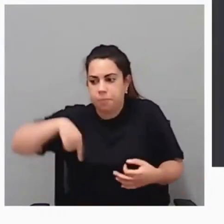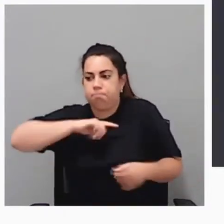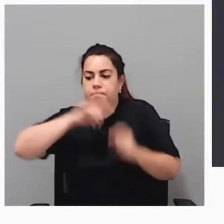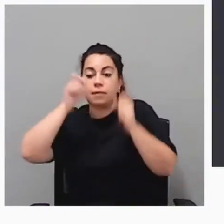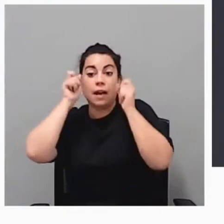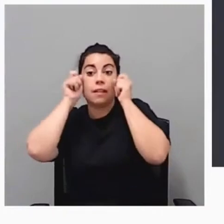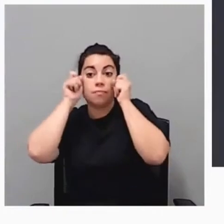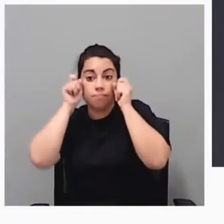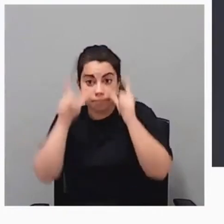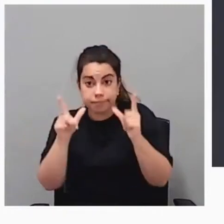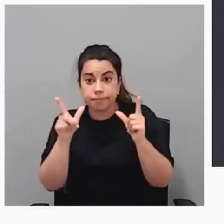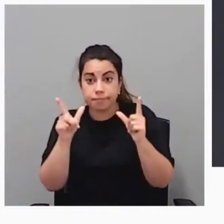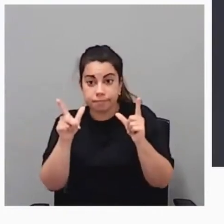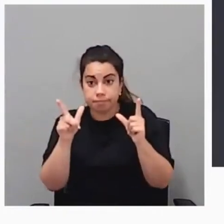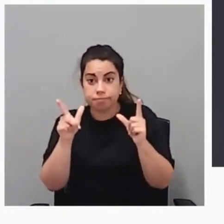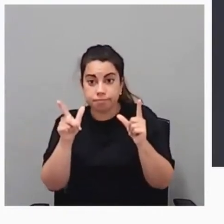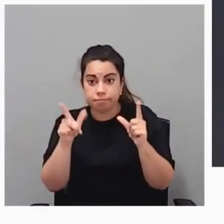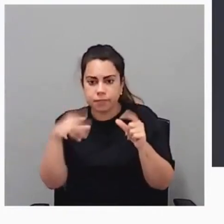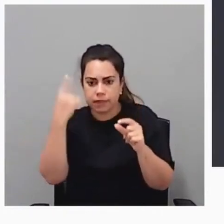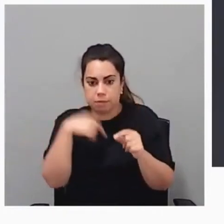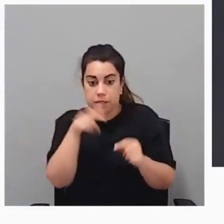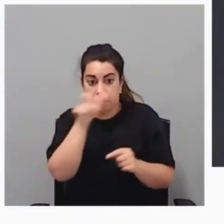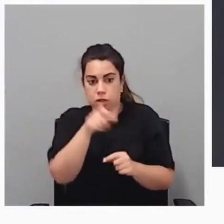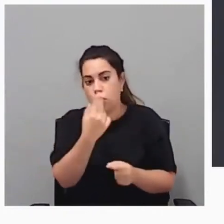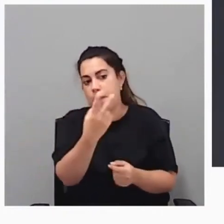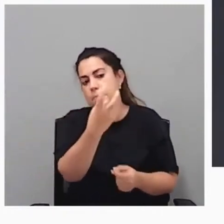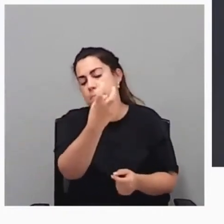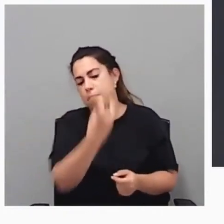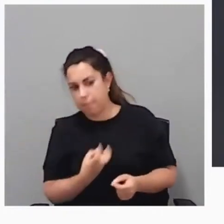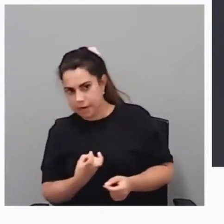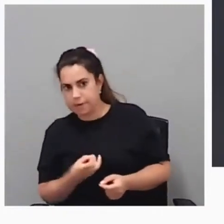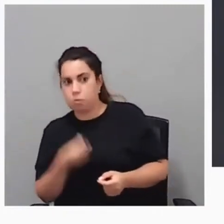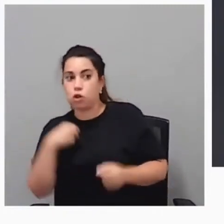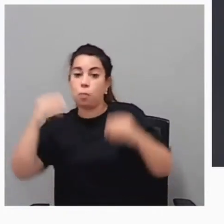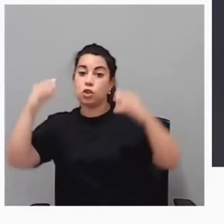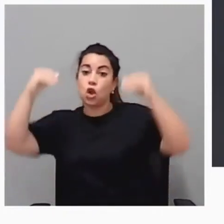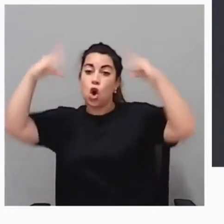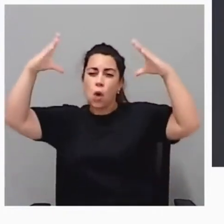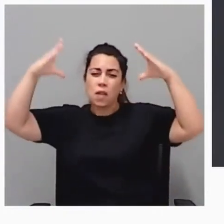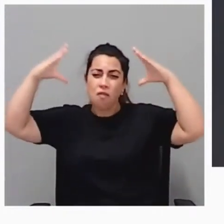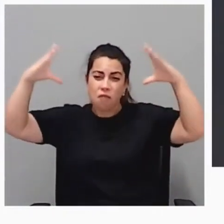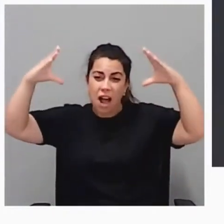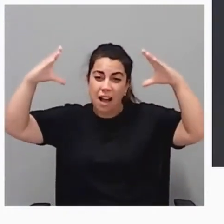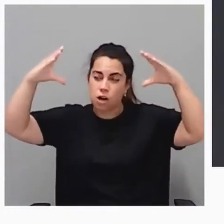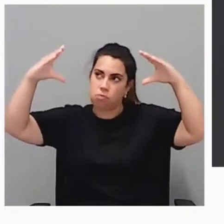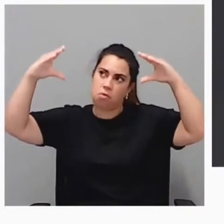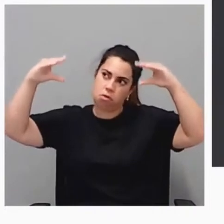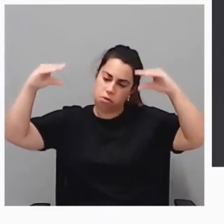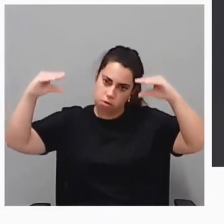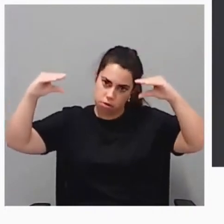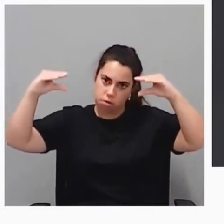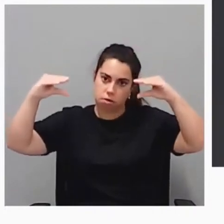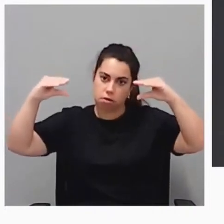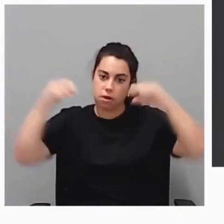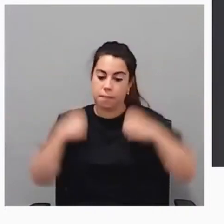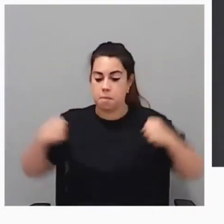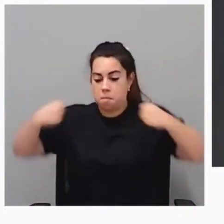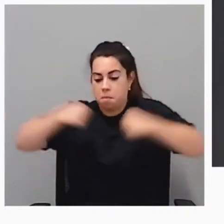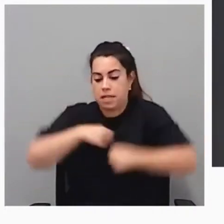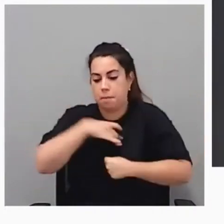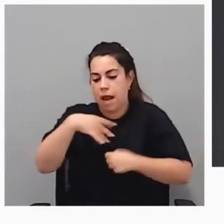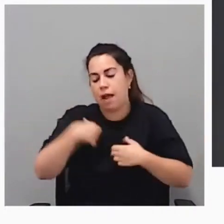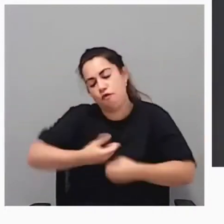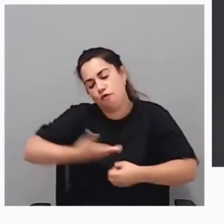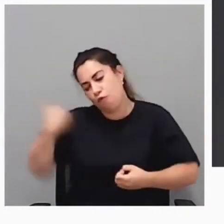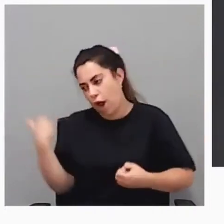situación, saber que esa persona va a venir, bajar los niveles de luz, quitarse a lo mejor la bata blanca para poder atender mejor a estas personas.